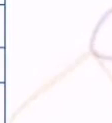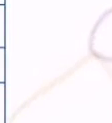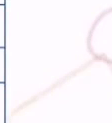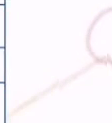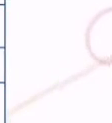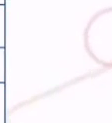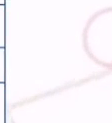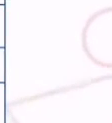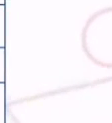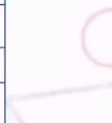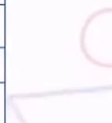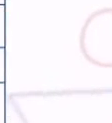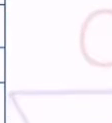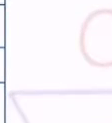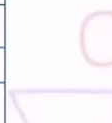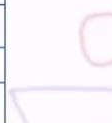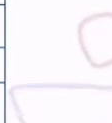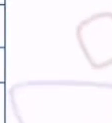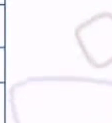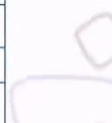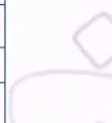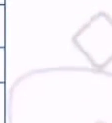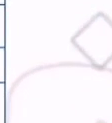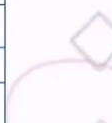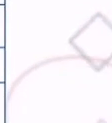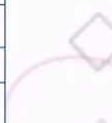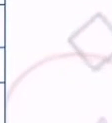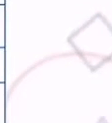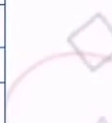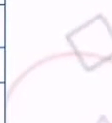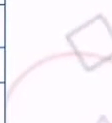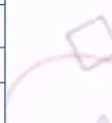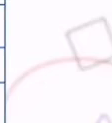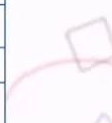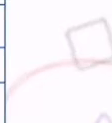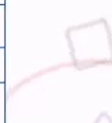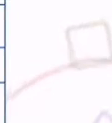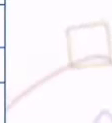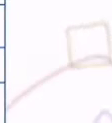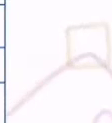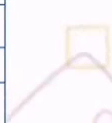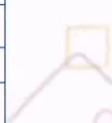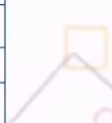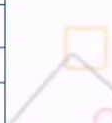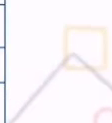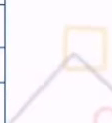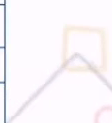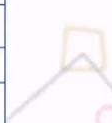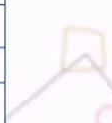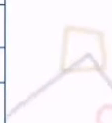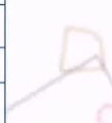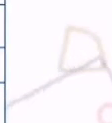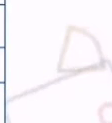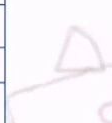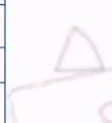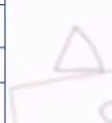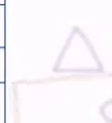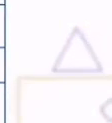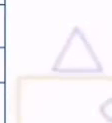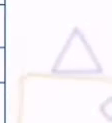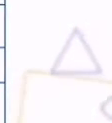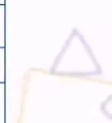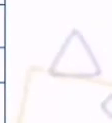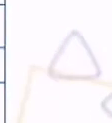fortalezas en mi desempeño? ¿Identifiqué en mi aprendizaje aspectos por mejorar o